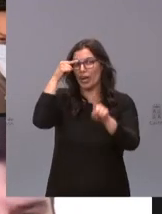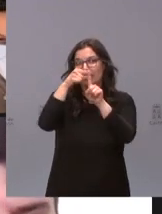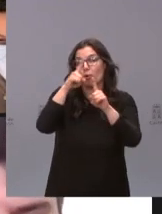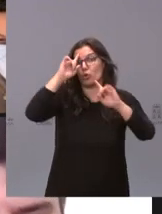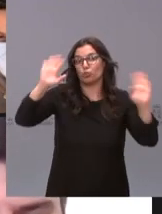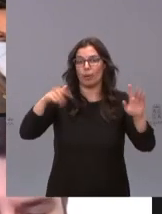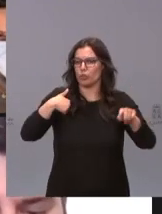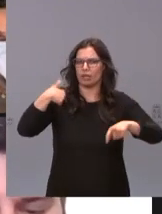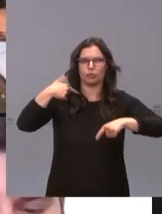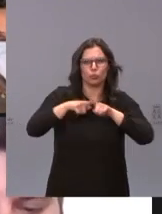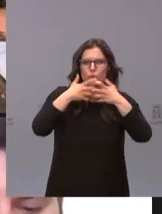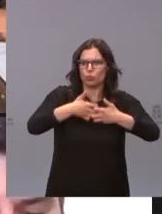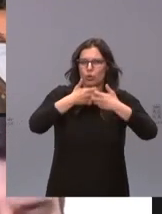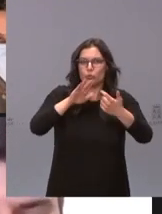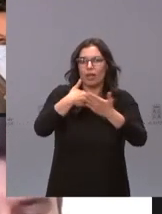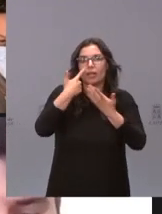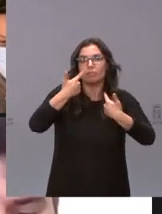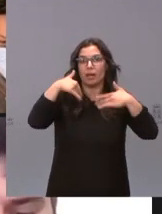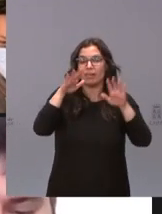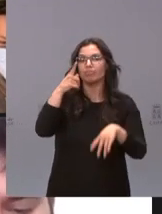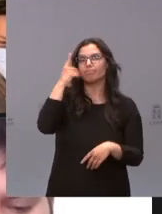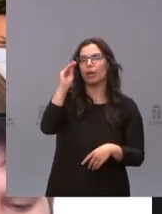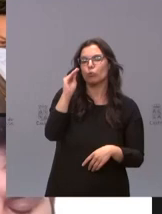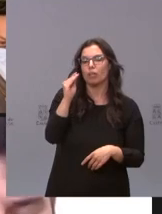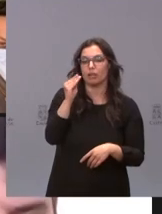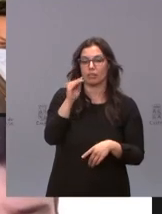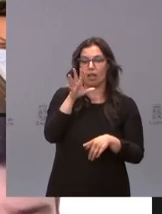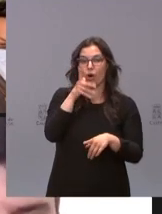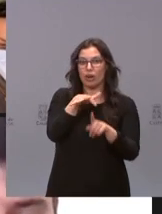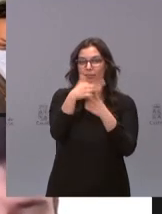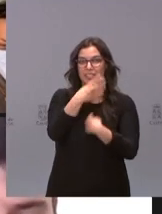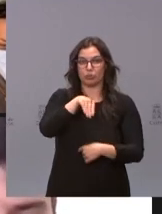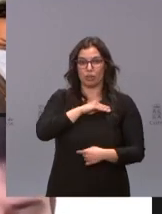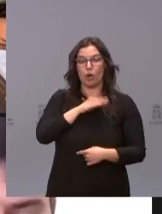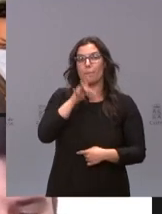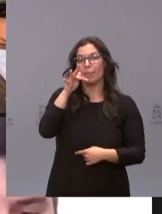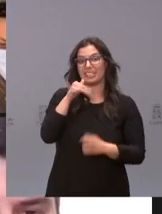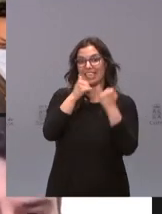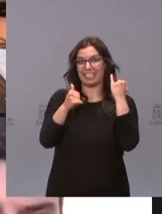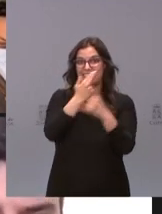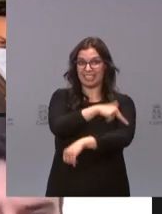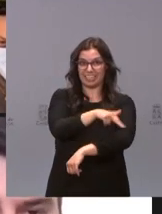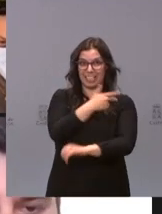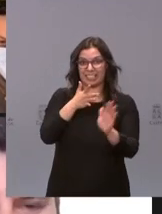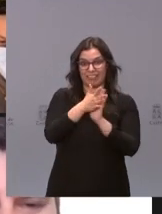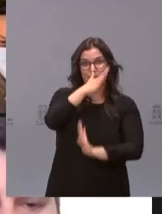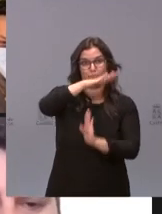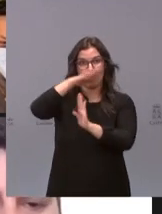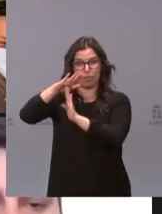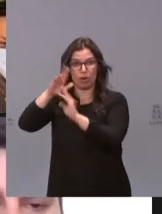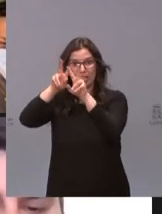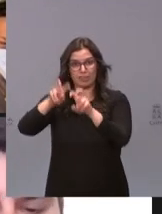encuentra España y si la crisis sanitaria que estamos viviendo ha supuesto un parón en las investigaciones